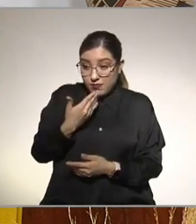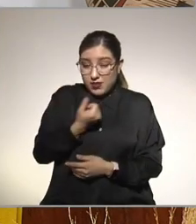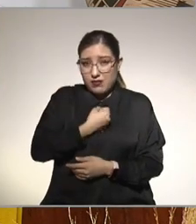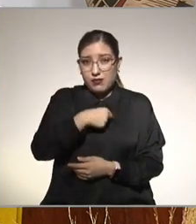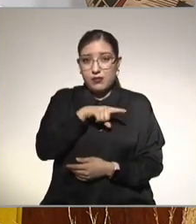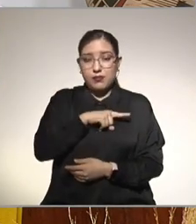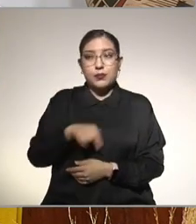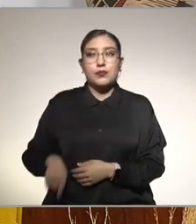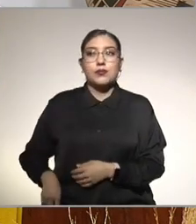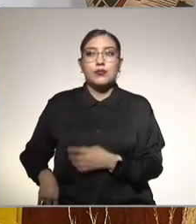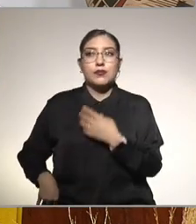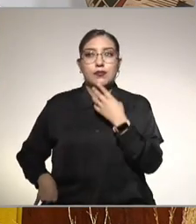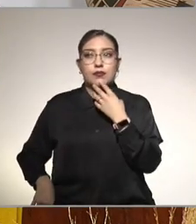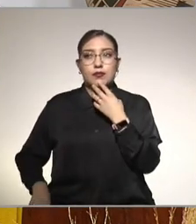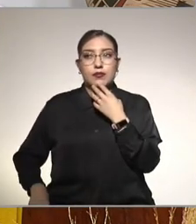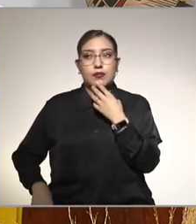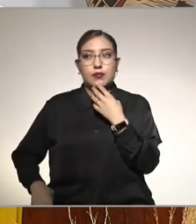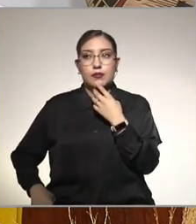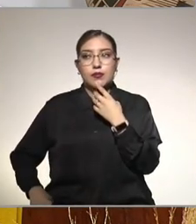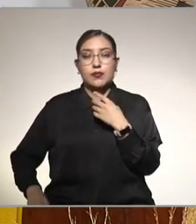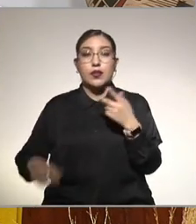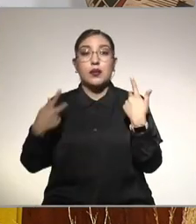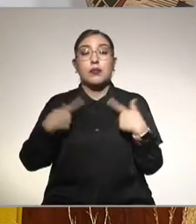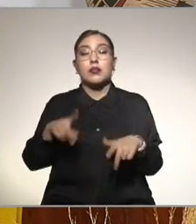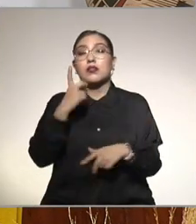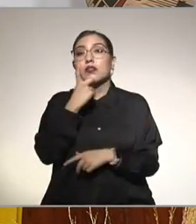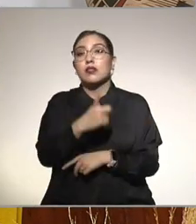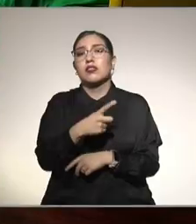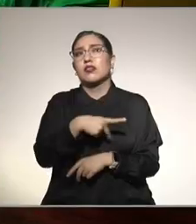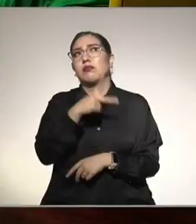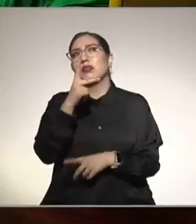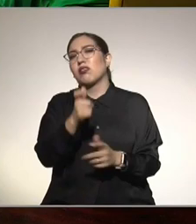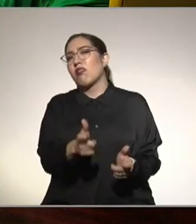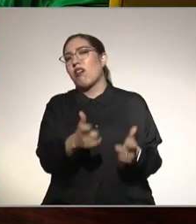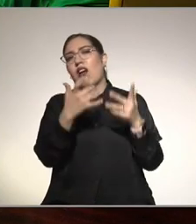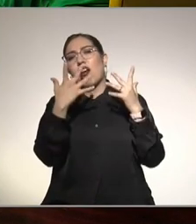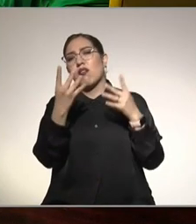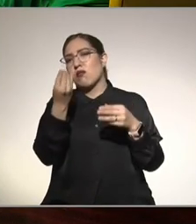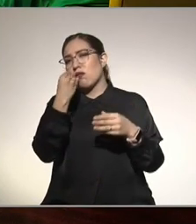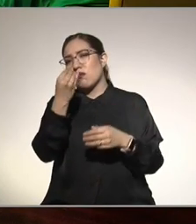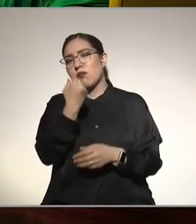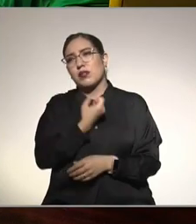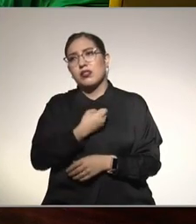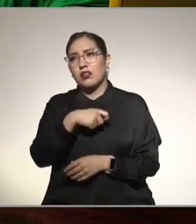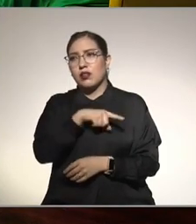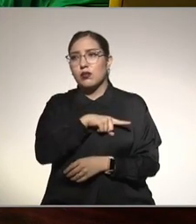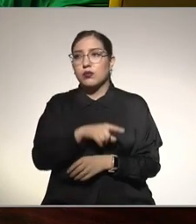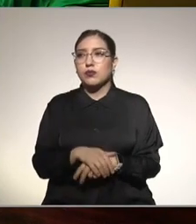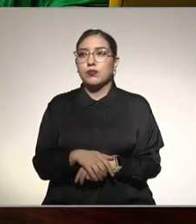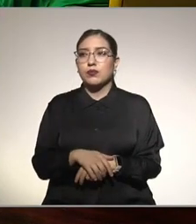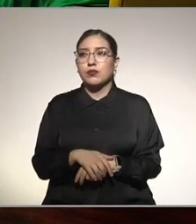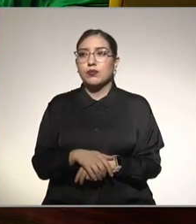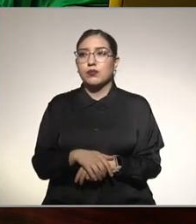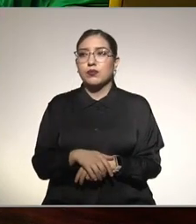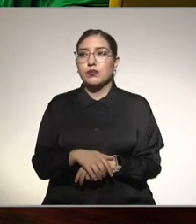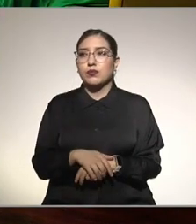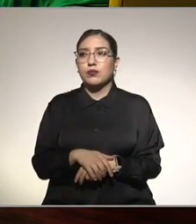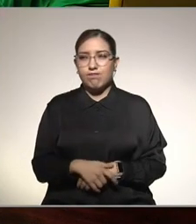la gente nos escribe que dice no tienes que tener un dineral para comer sano yo agregaría